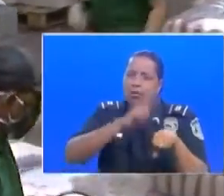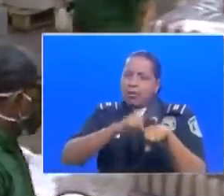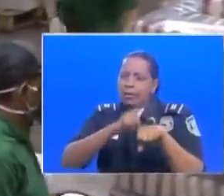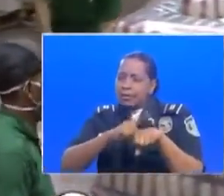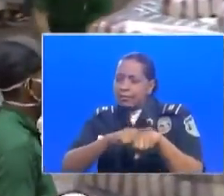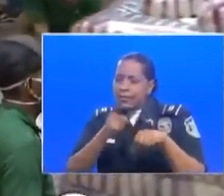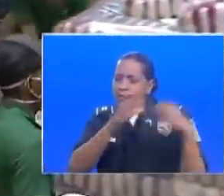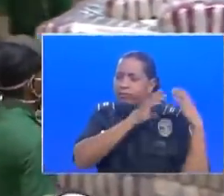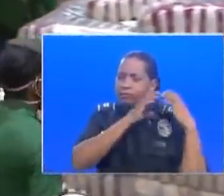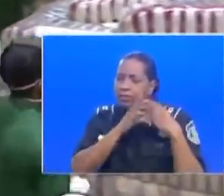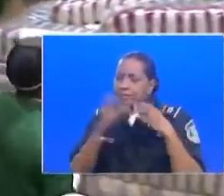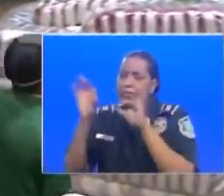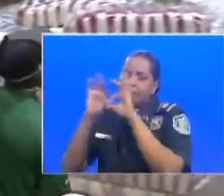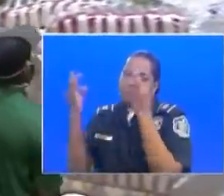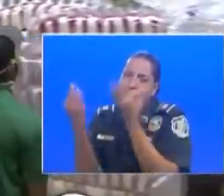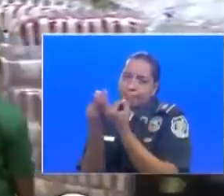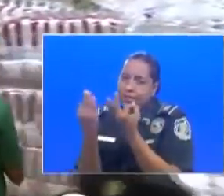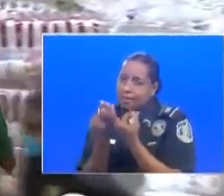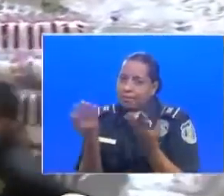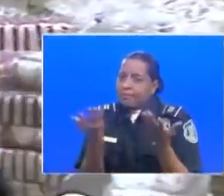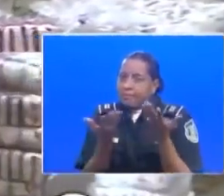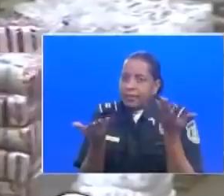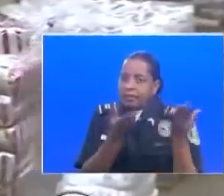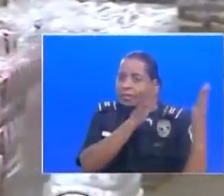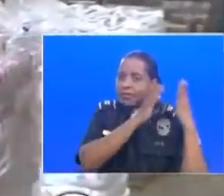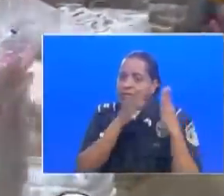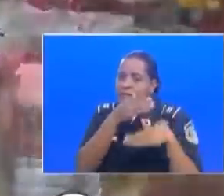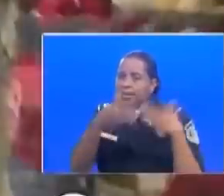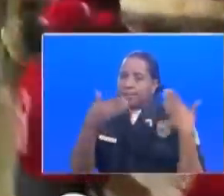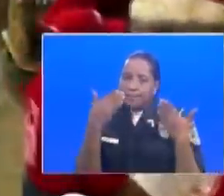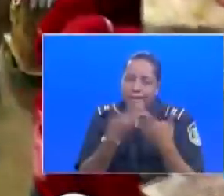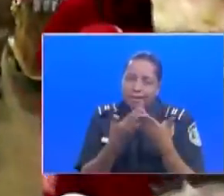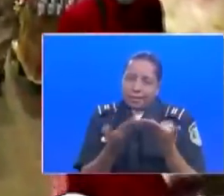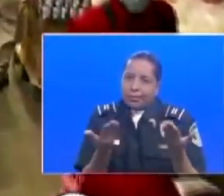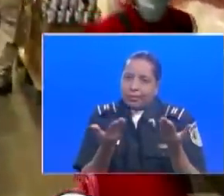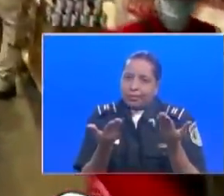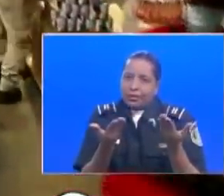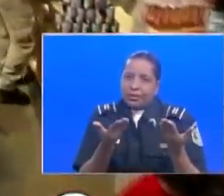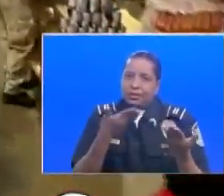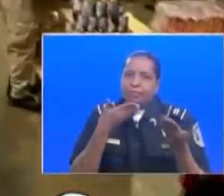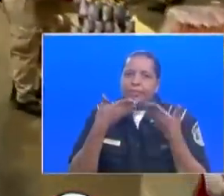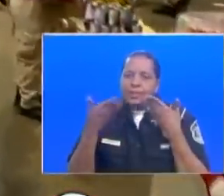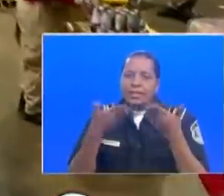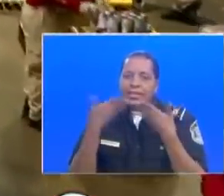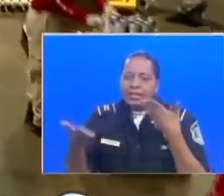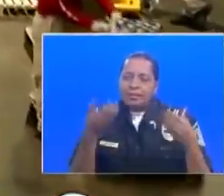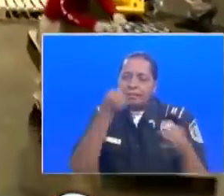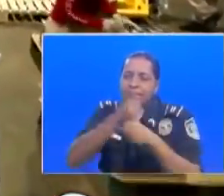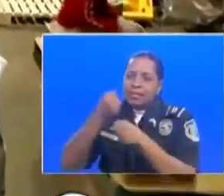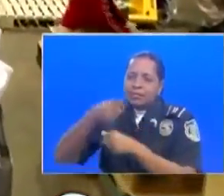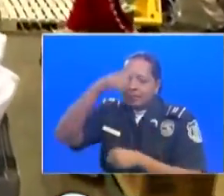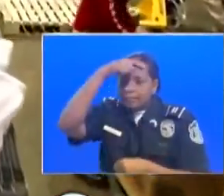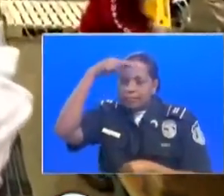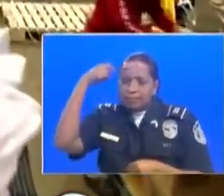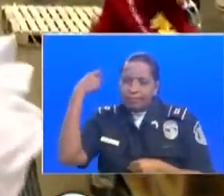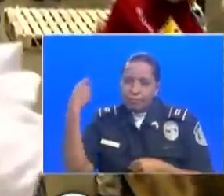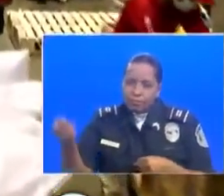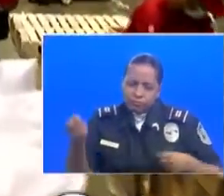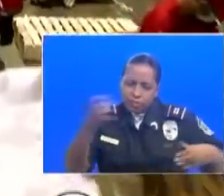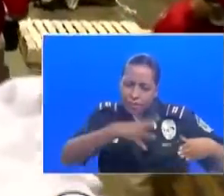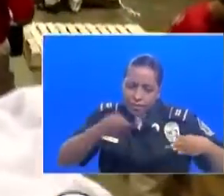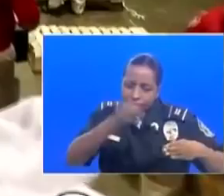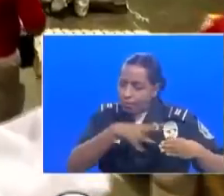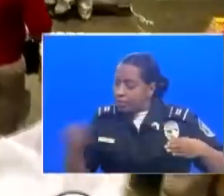sacrifican familia, sacrifican muchas cosas. Y eso hay que agradecerlo. Y están ahí trabajando, trabajando por el pueblo, armando las